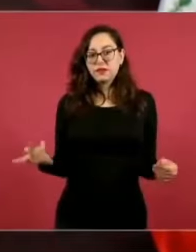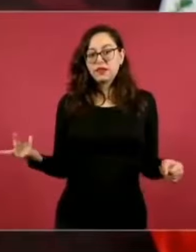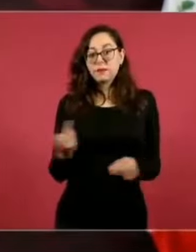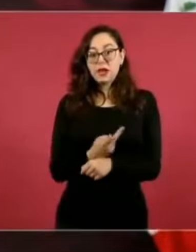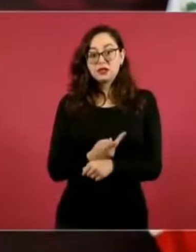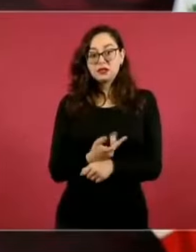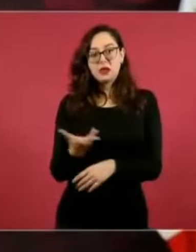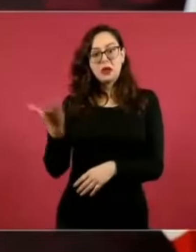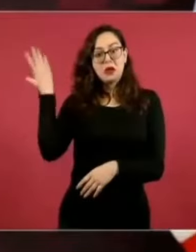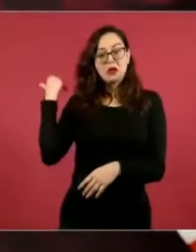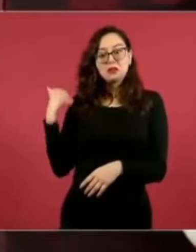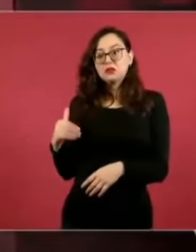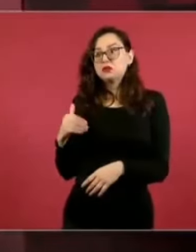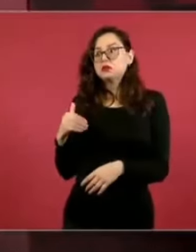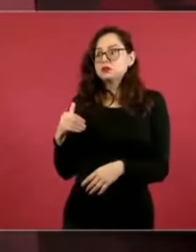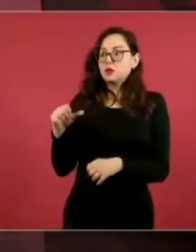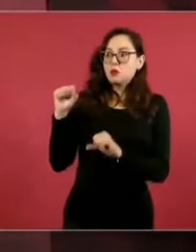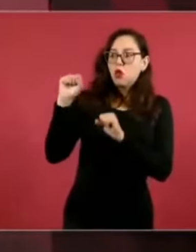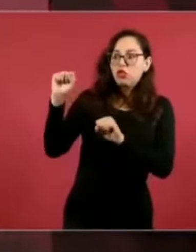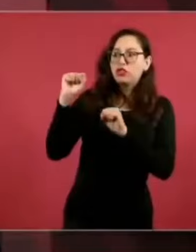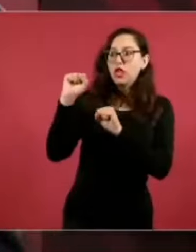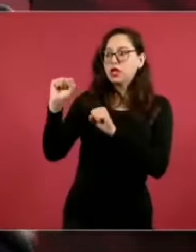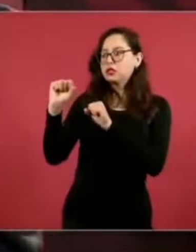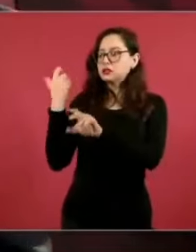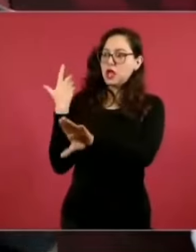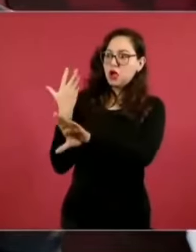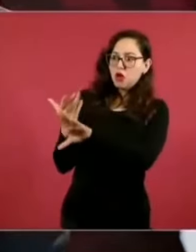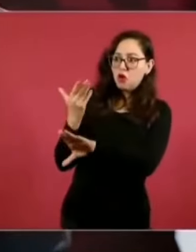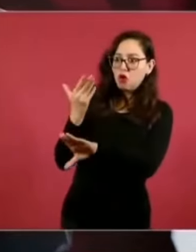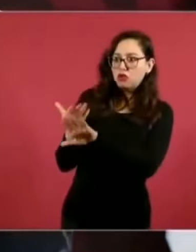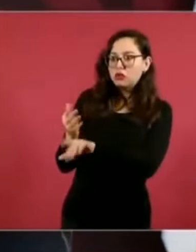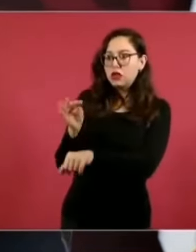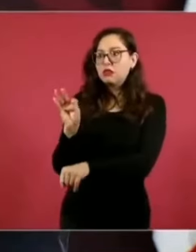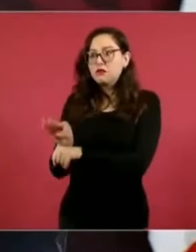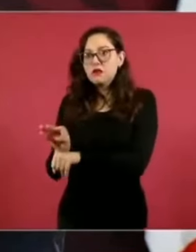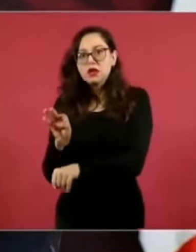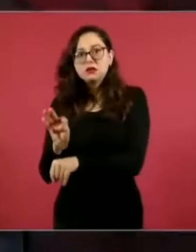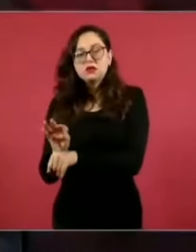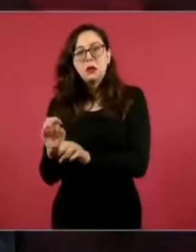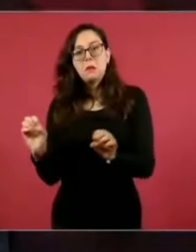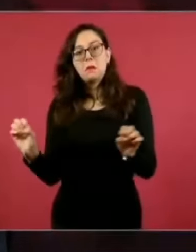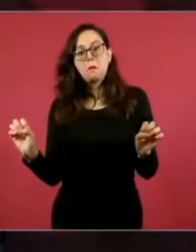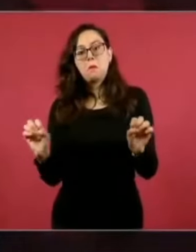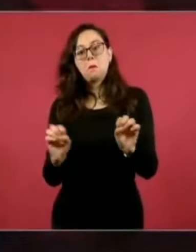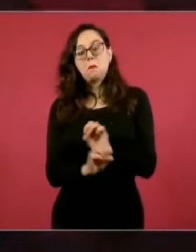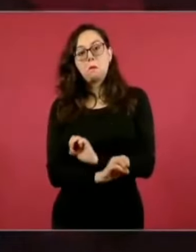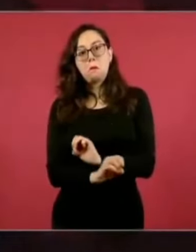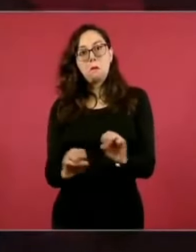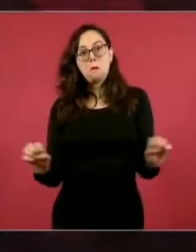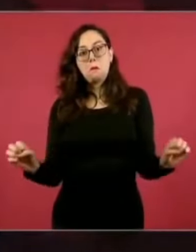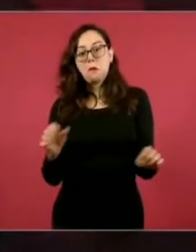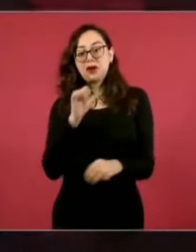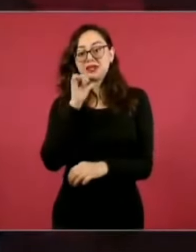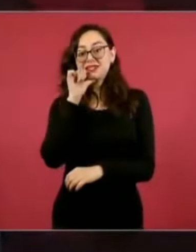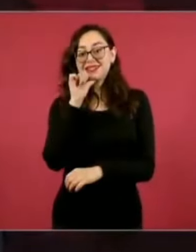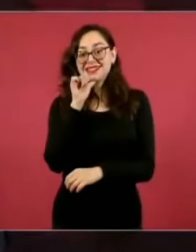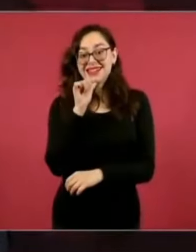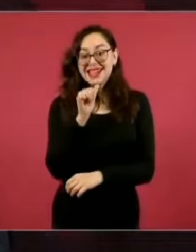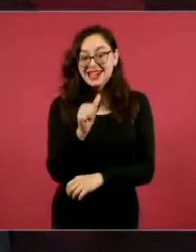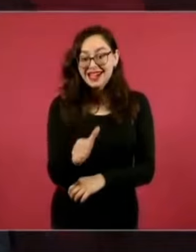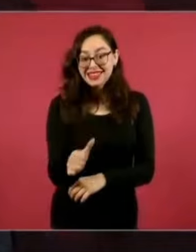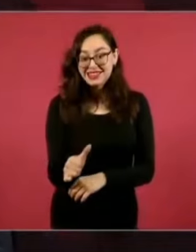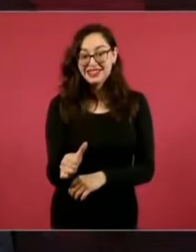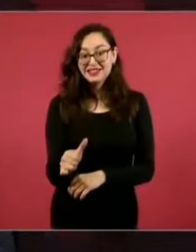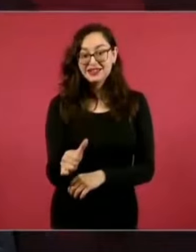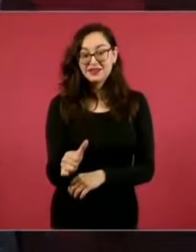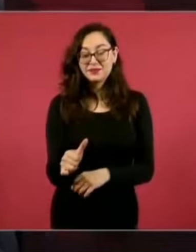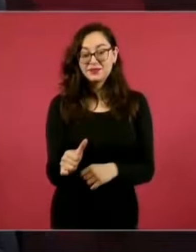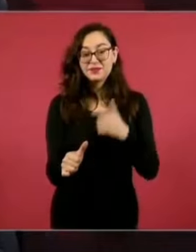fideicomiso,